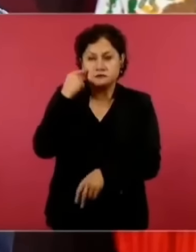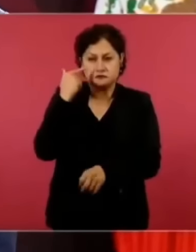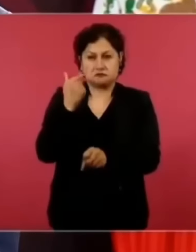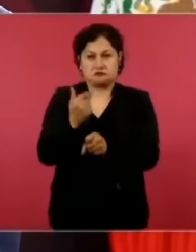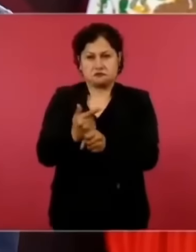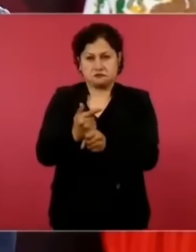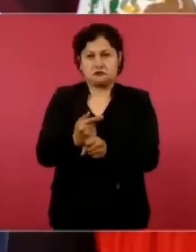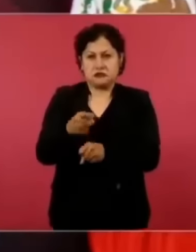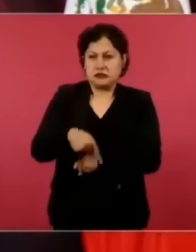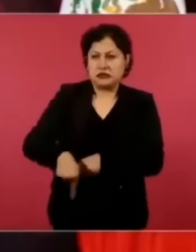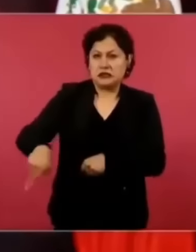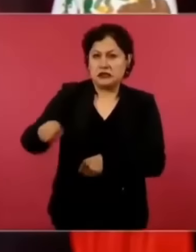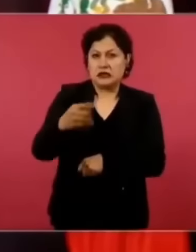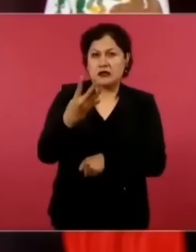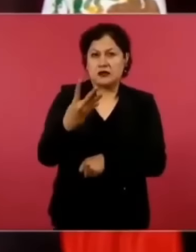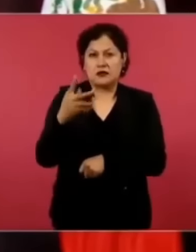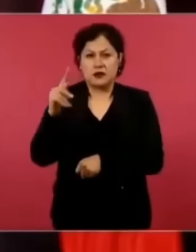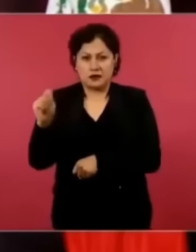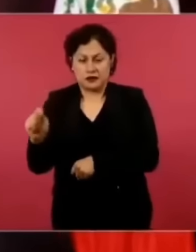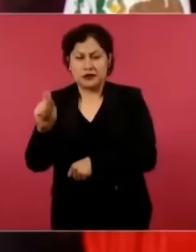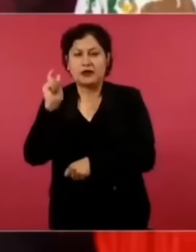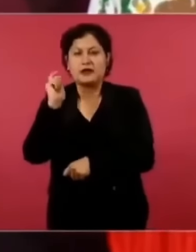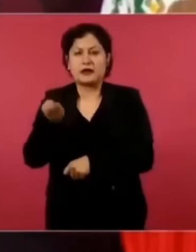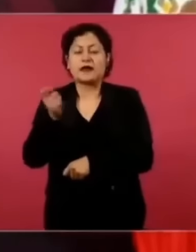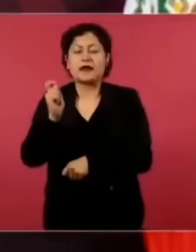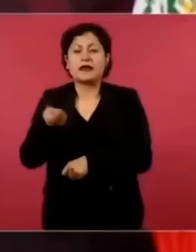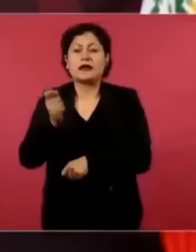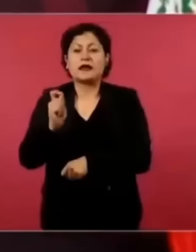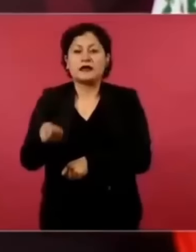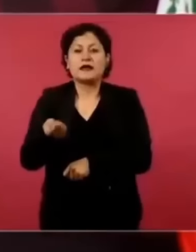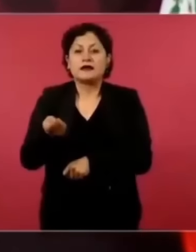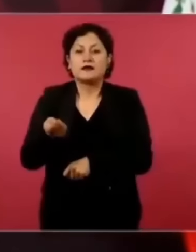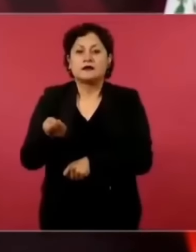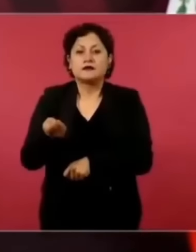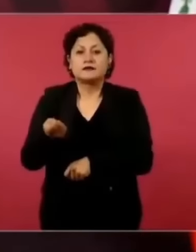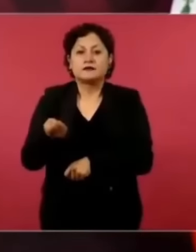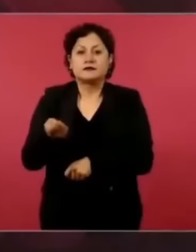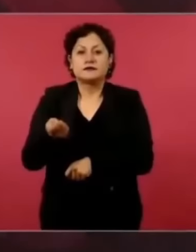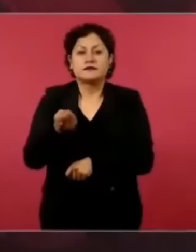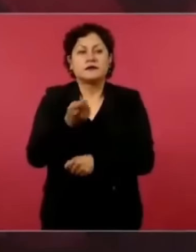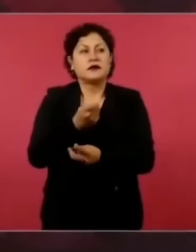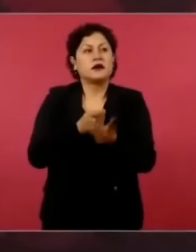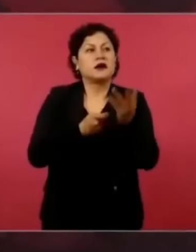fue pura inteligencia artificial.